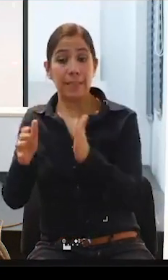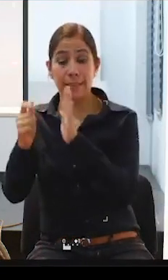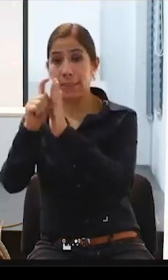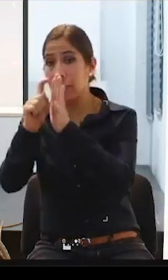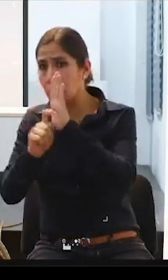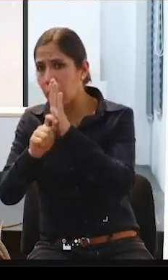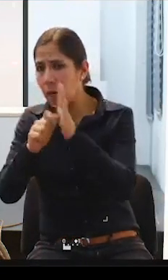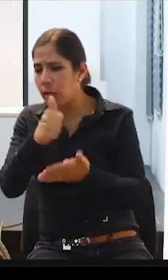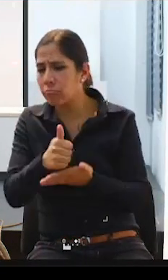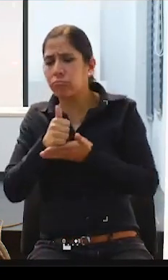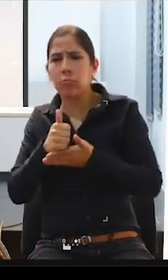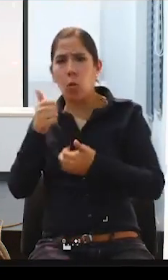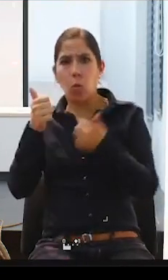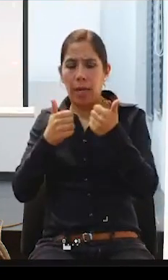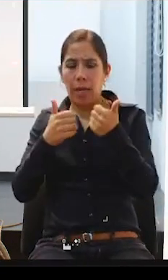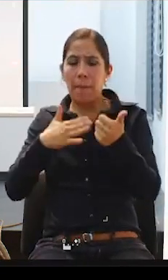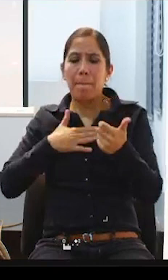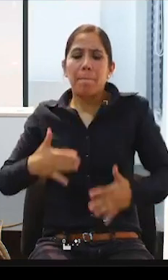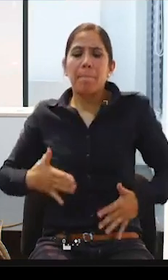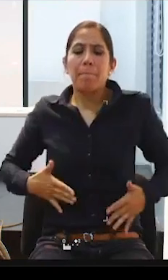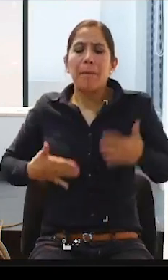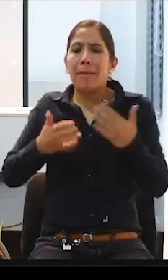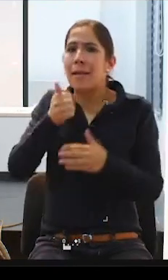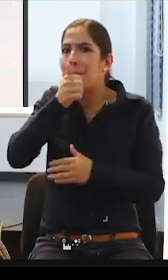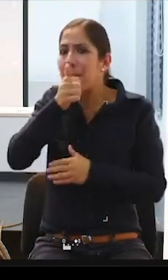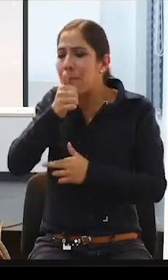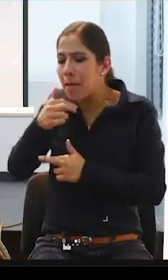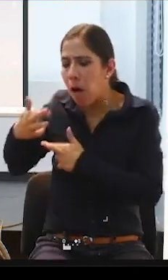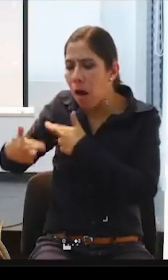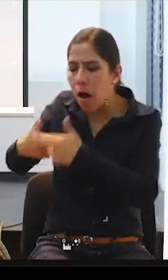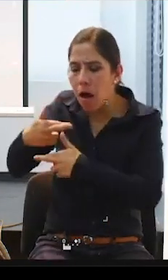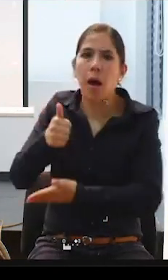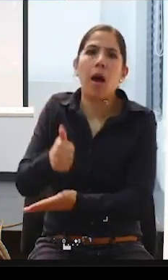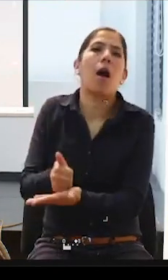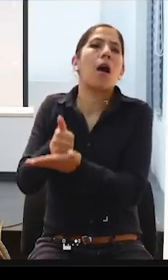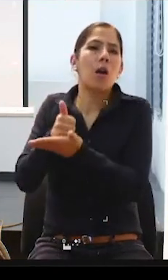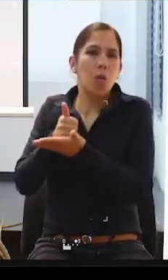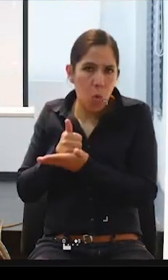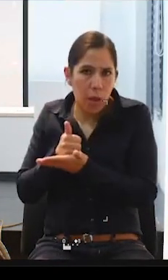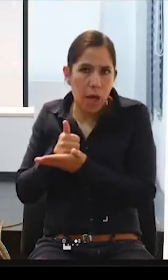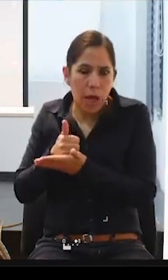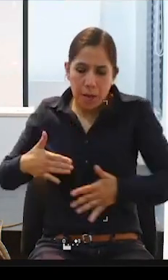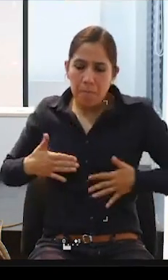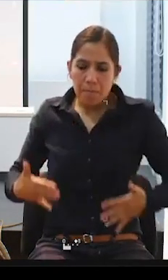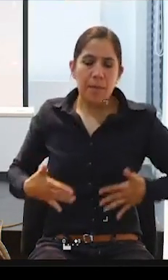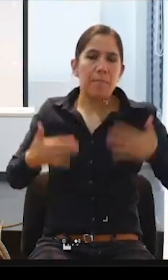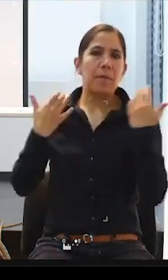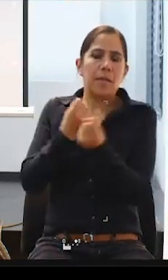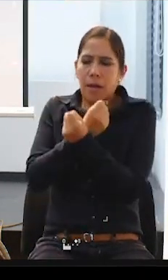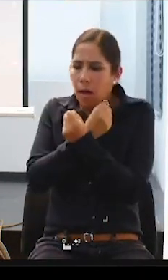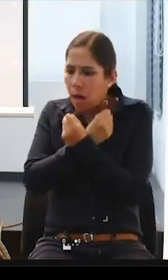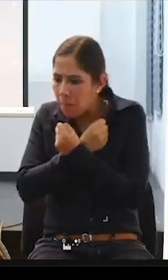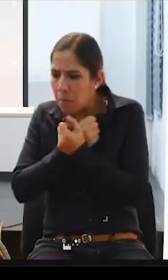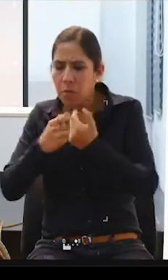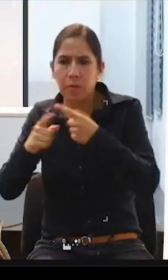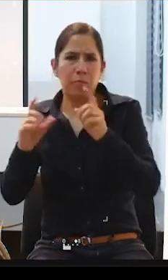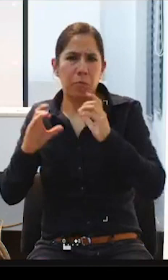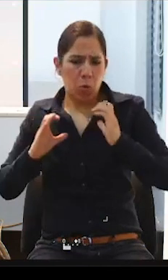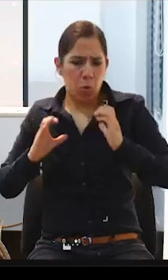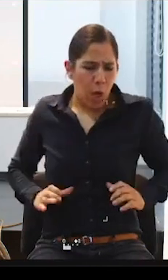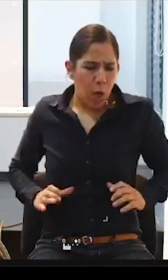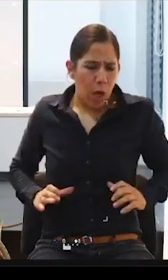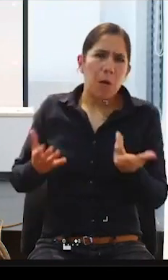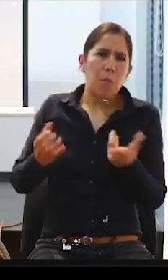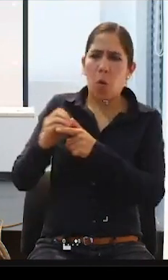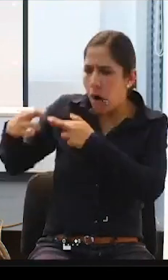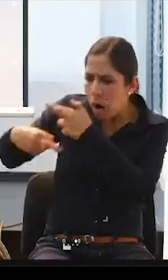acceder a nuestra vida privada, sexual y afectiva, tanto con nuestro cuerpo que con nuestras